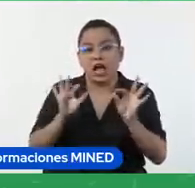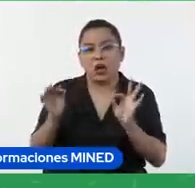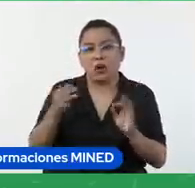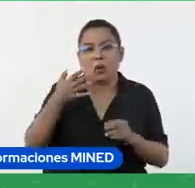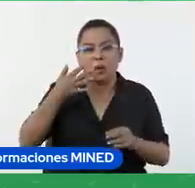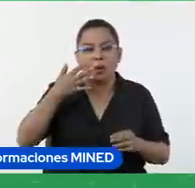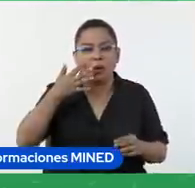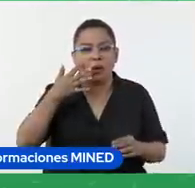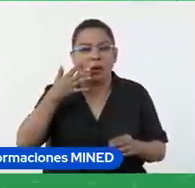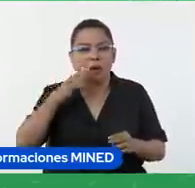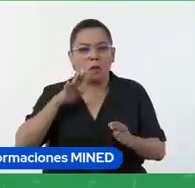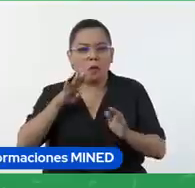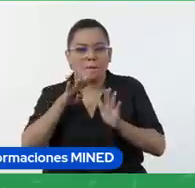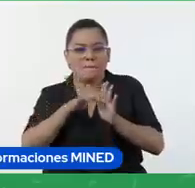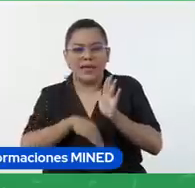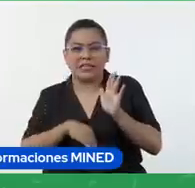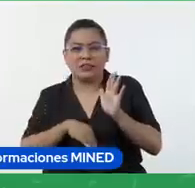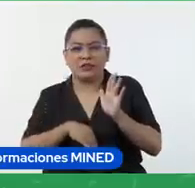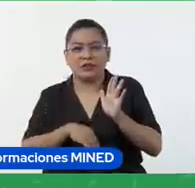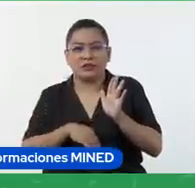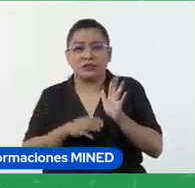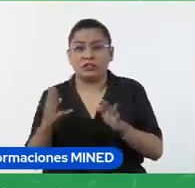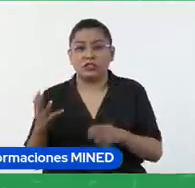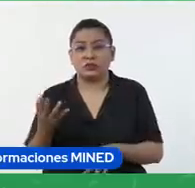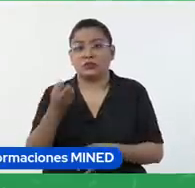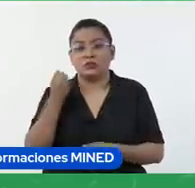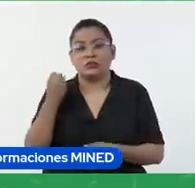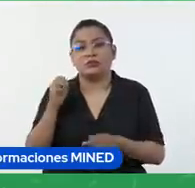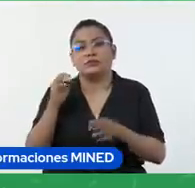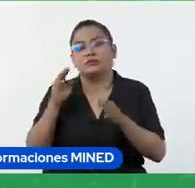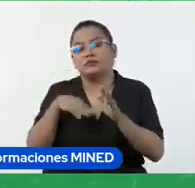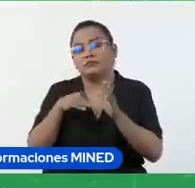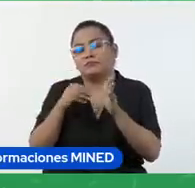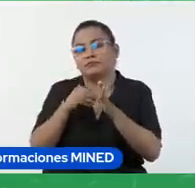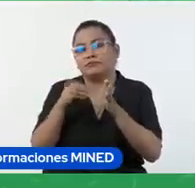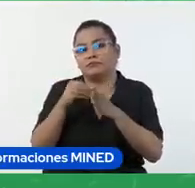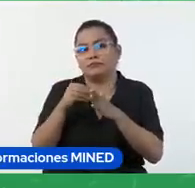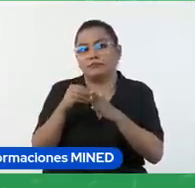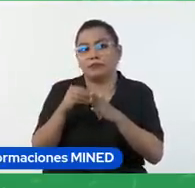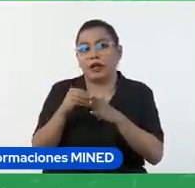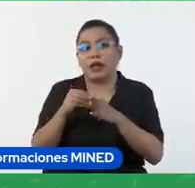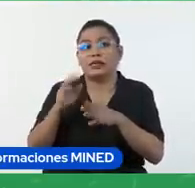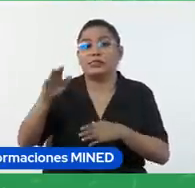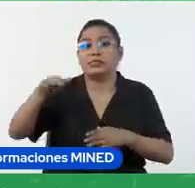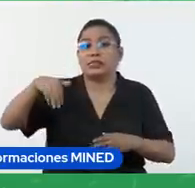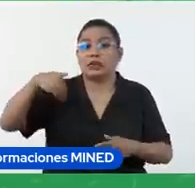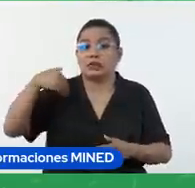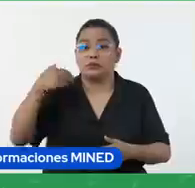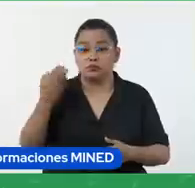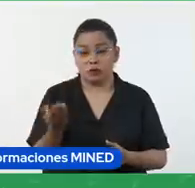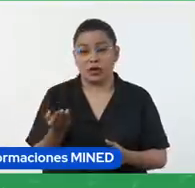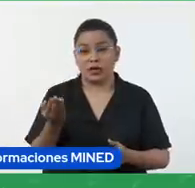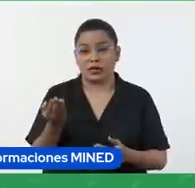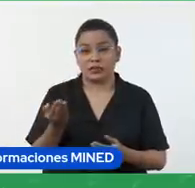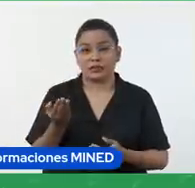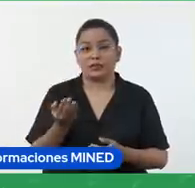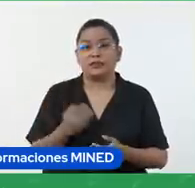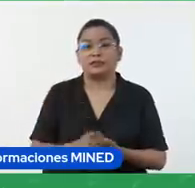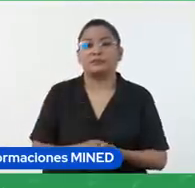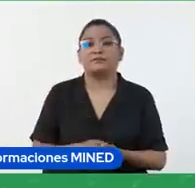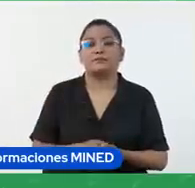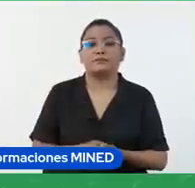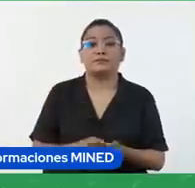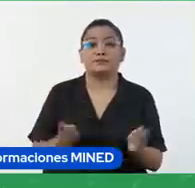o está por debajo de los estándares, habrá un menor puntaje. Y eso es lo que después se debe transformar en la calificación.